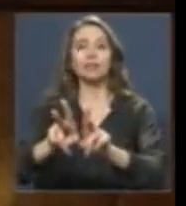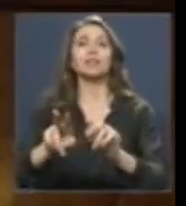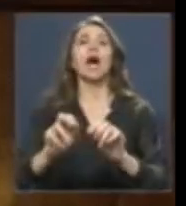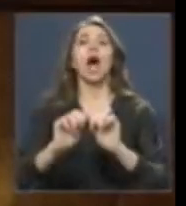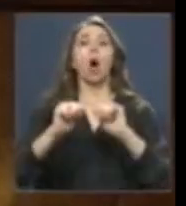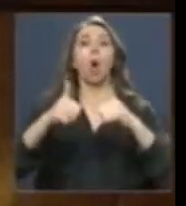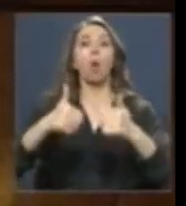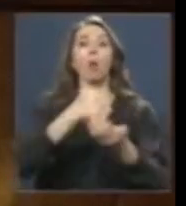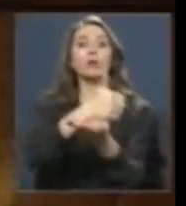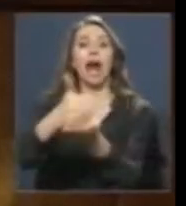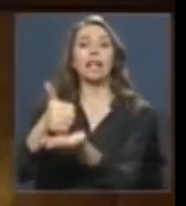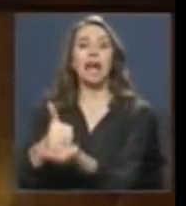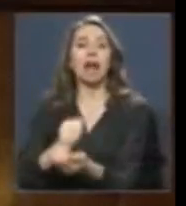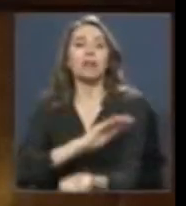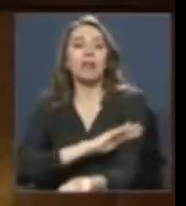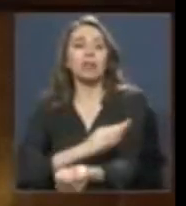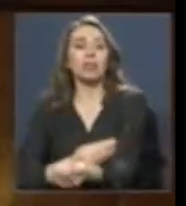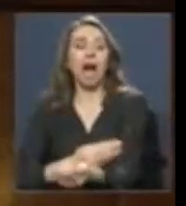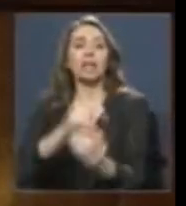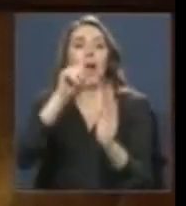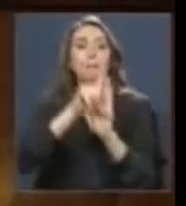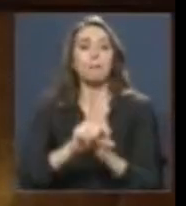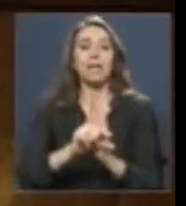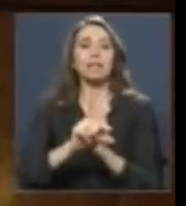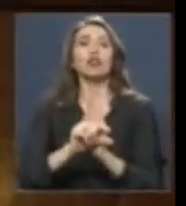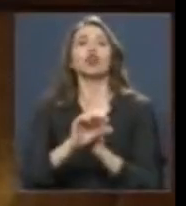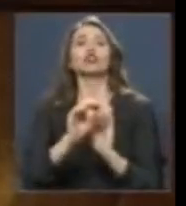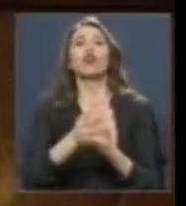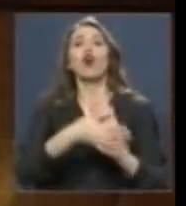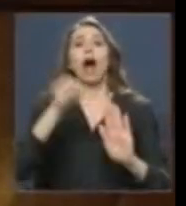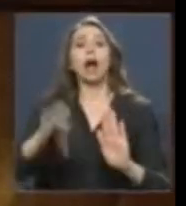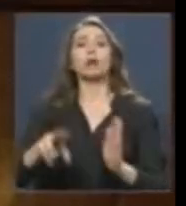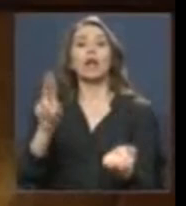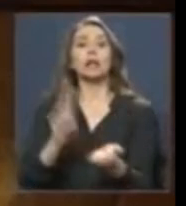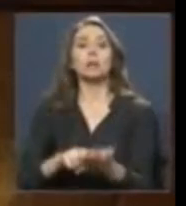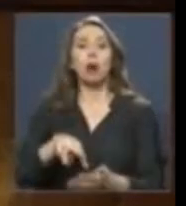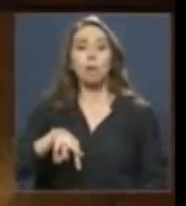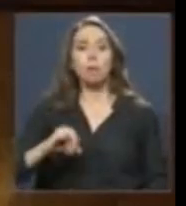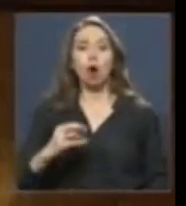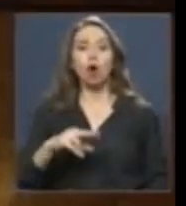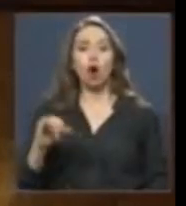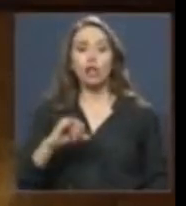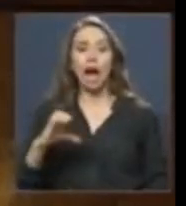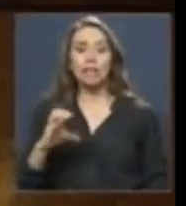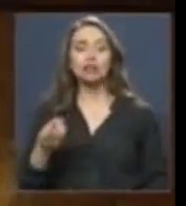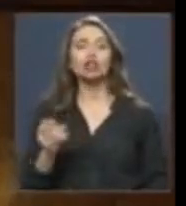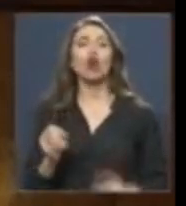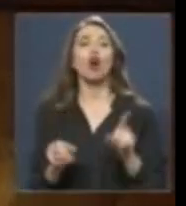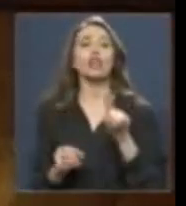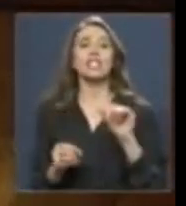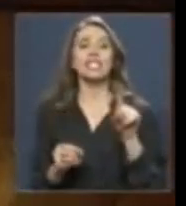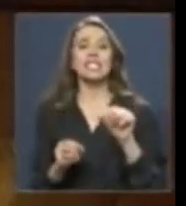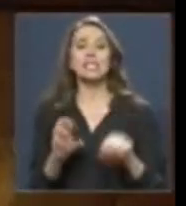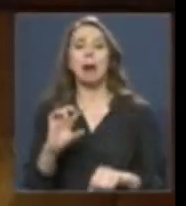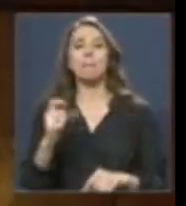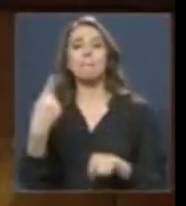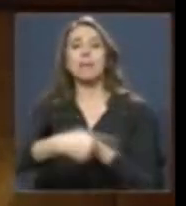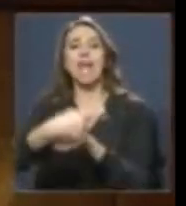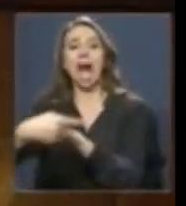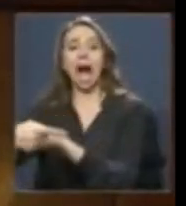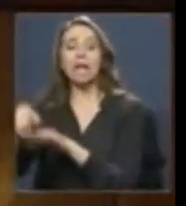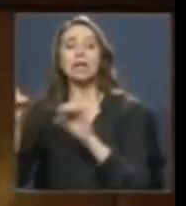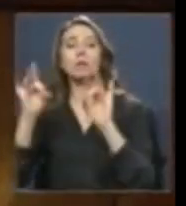Junta de Alcaldes de Tacna para rebajar o suprimir los impuestos de mojonazgo, cisa y peaje, y fijar las tarifas que